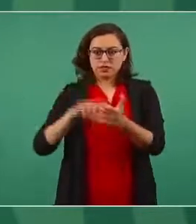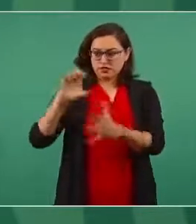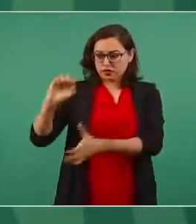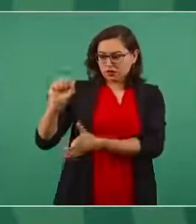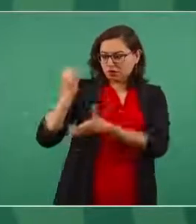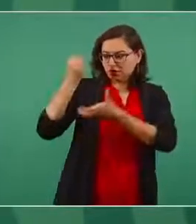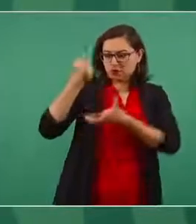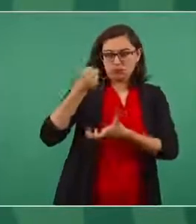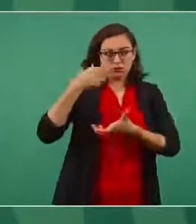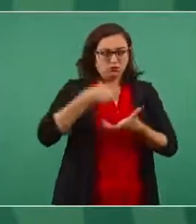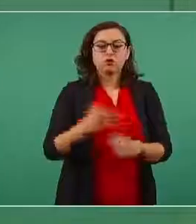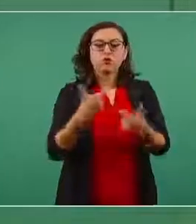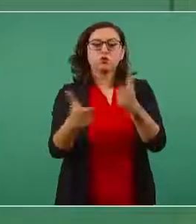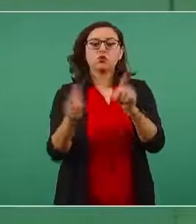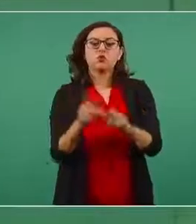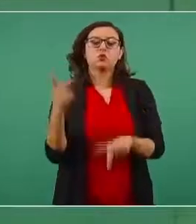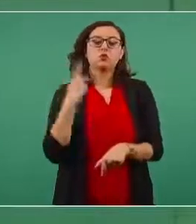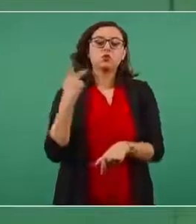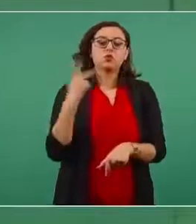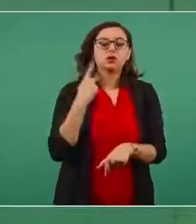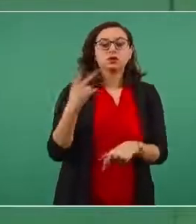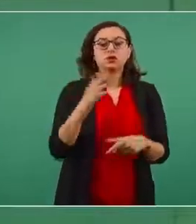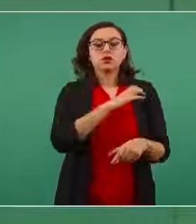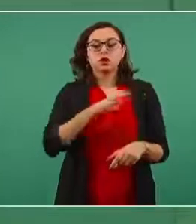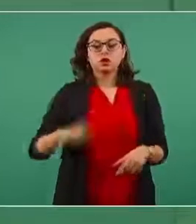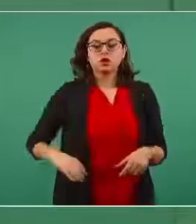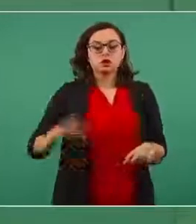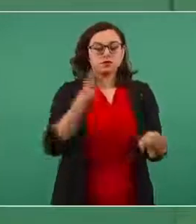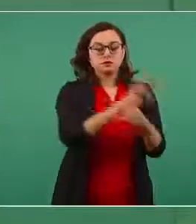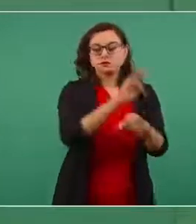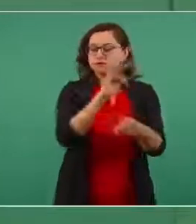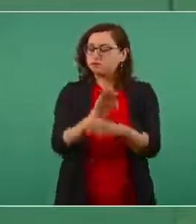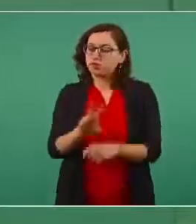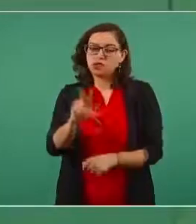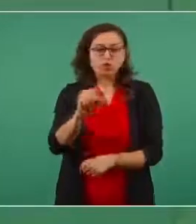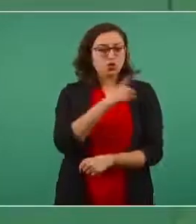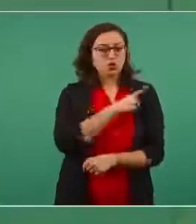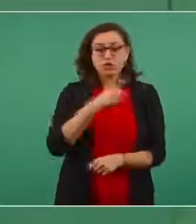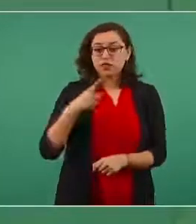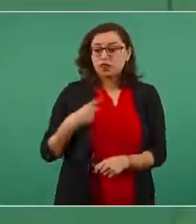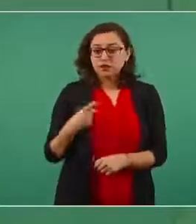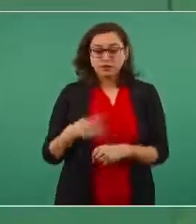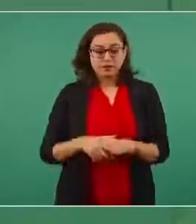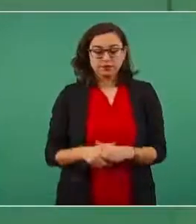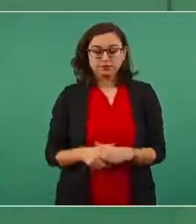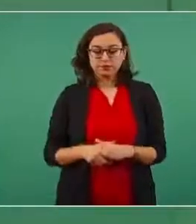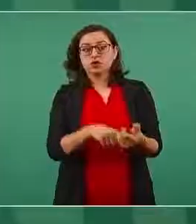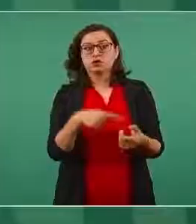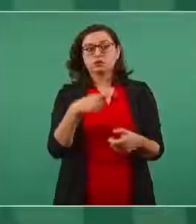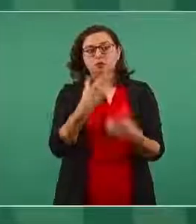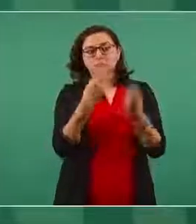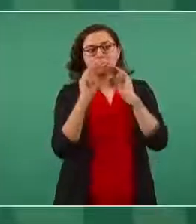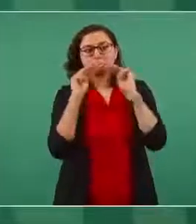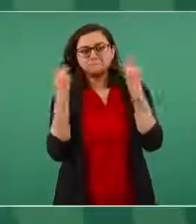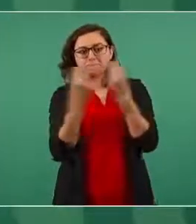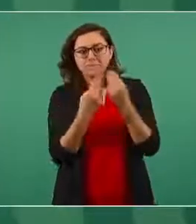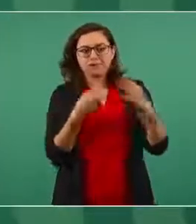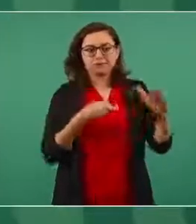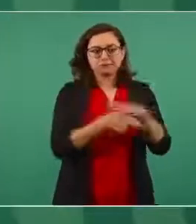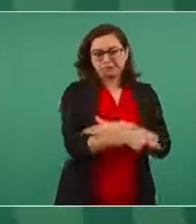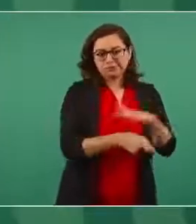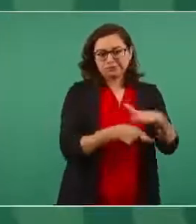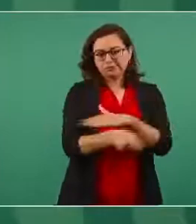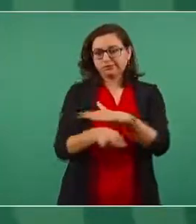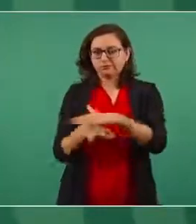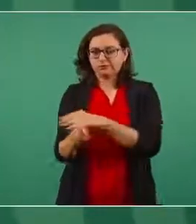ningún partido, a ningún candidato, que no se utilice dinero de procedencia ilícita para favorecer a